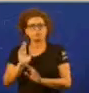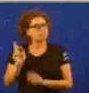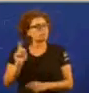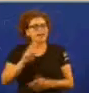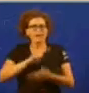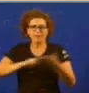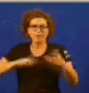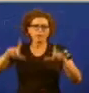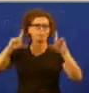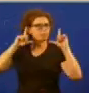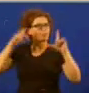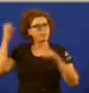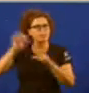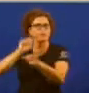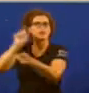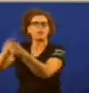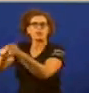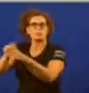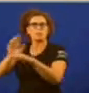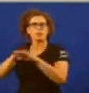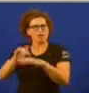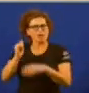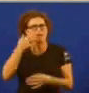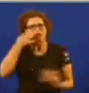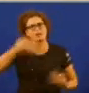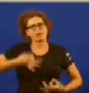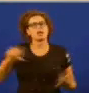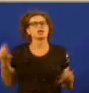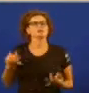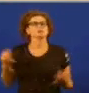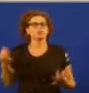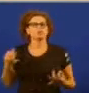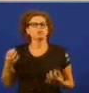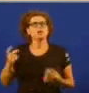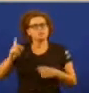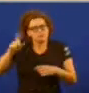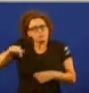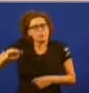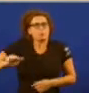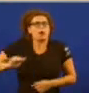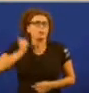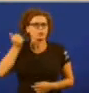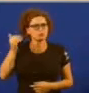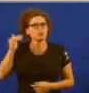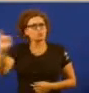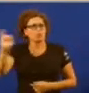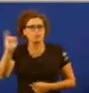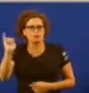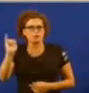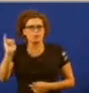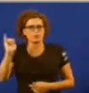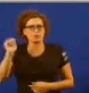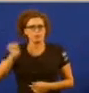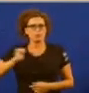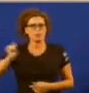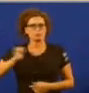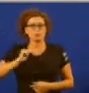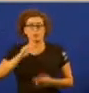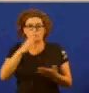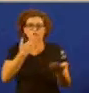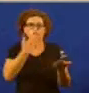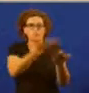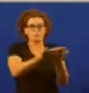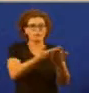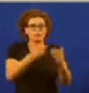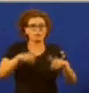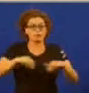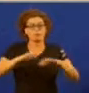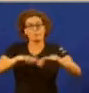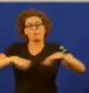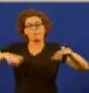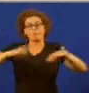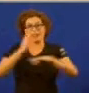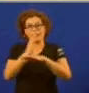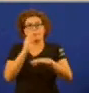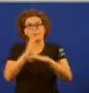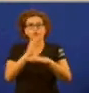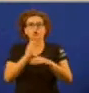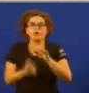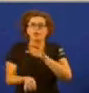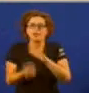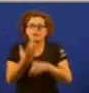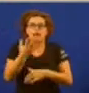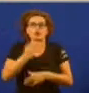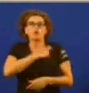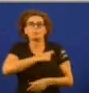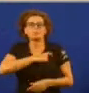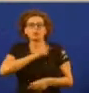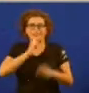presente porque hai riscos a conxurar e oportunidades a aproveitar por eso despido que abramos no Parlamento Galego a Comisión